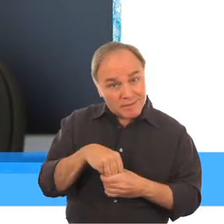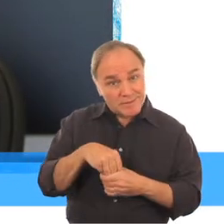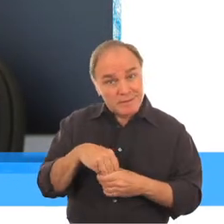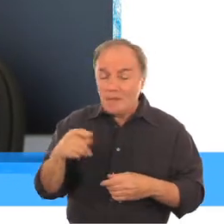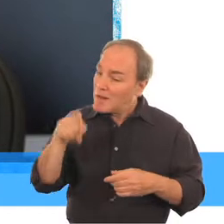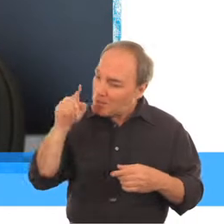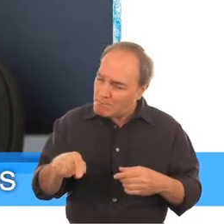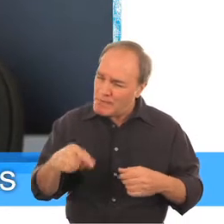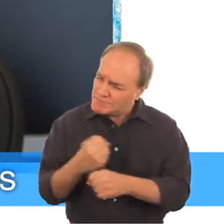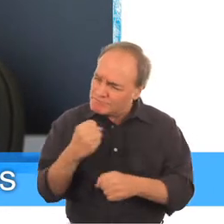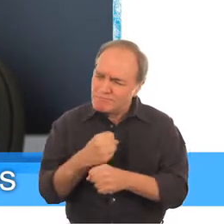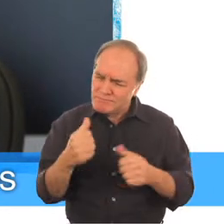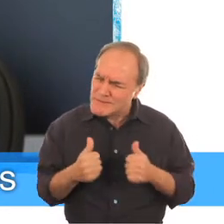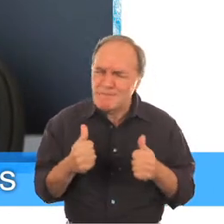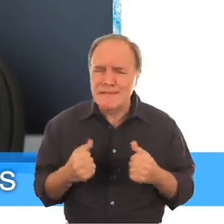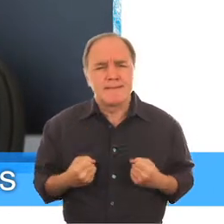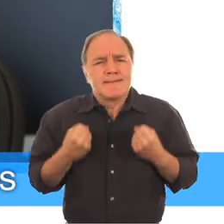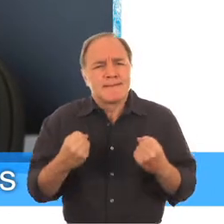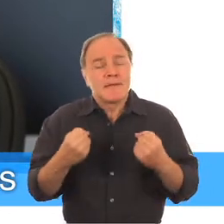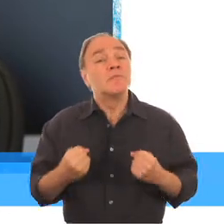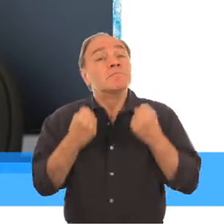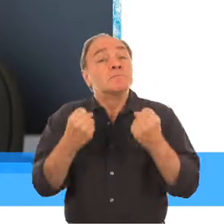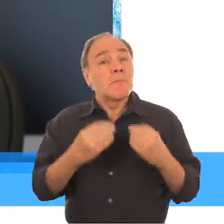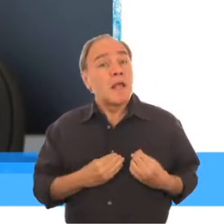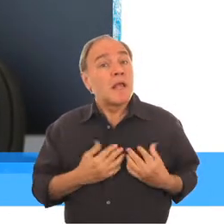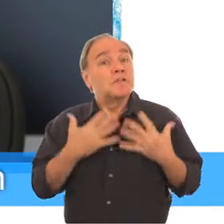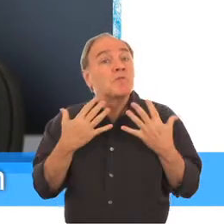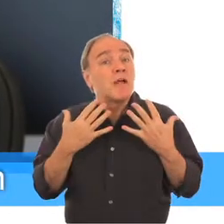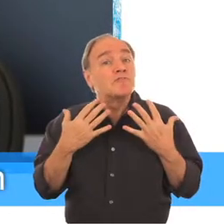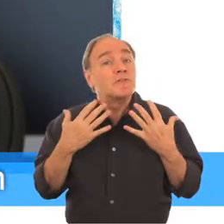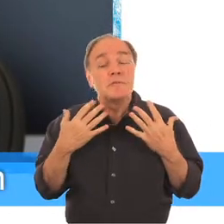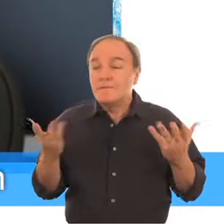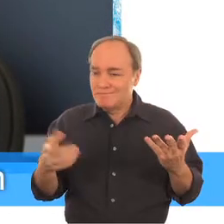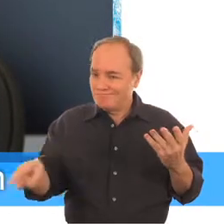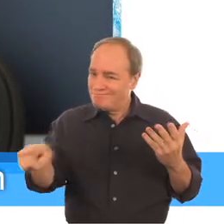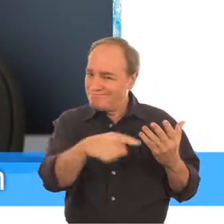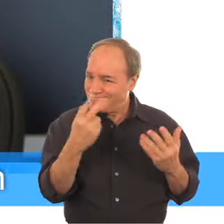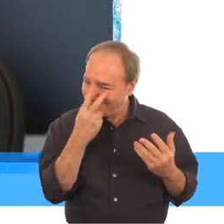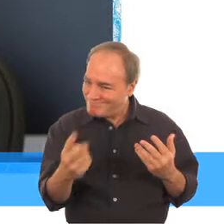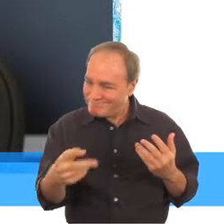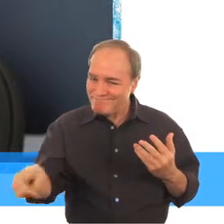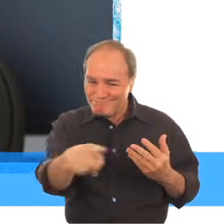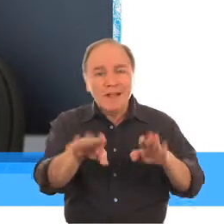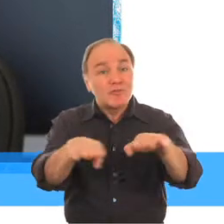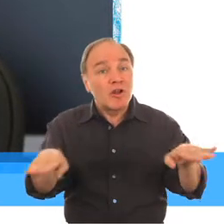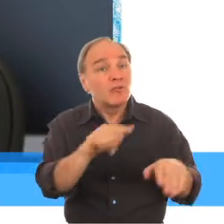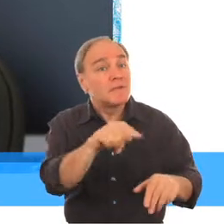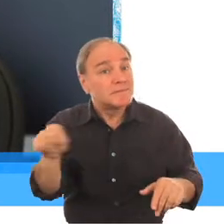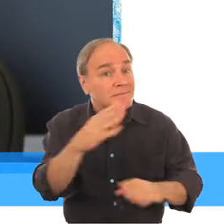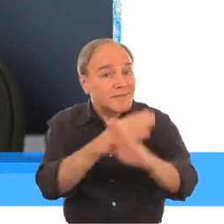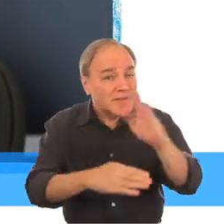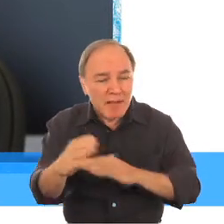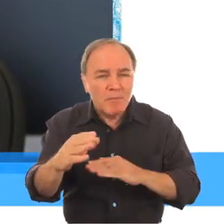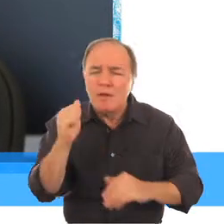todos podemos hacerlo mejor, cada uno de nosotros, y todos podemos hacer más. Mientras tanto, tomemos fuerza e inspiración en los millones de niños